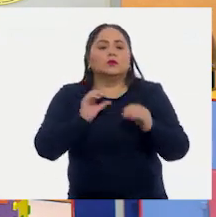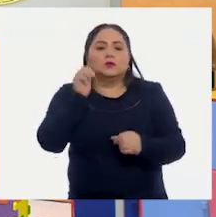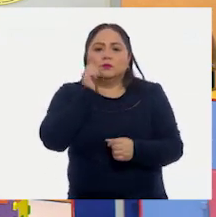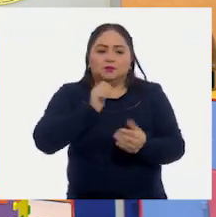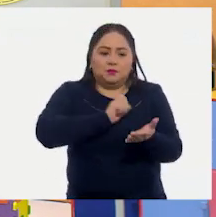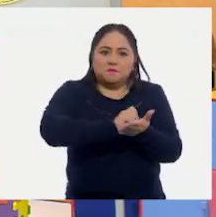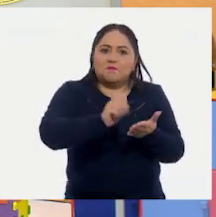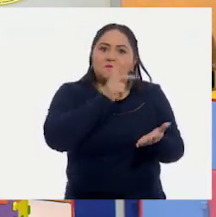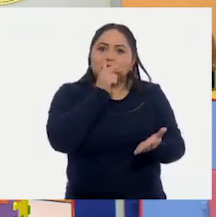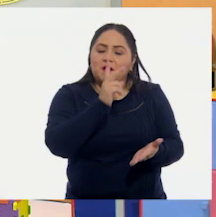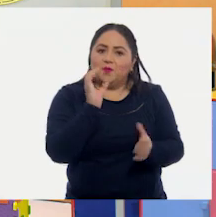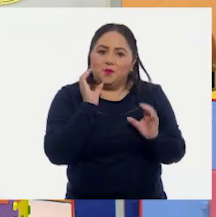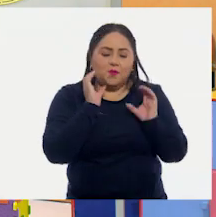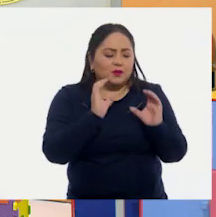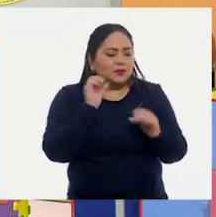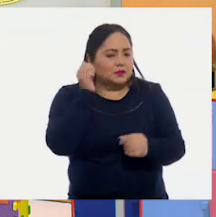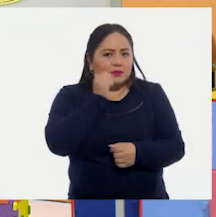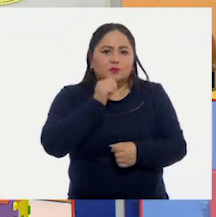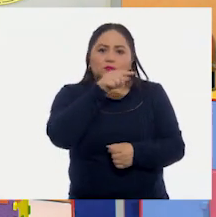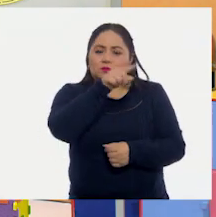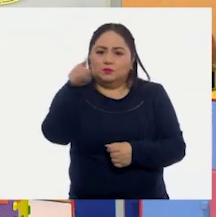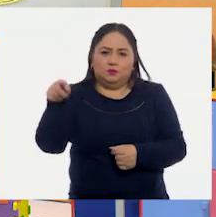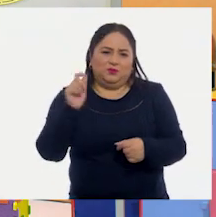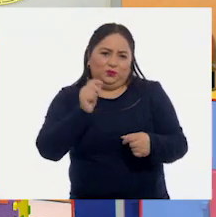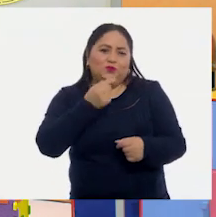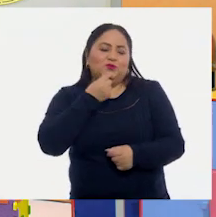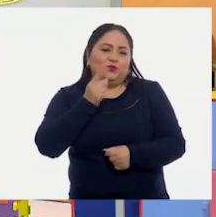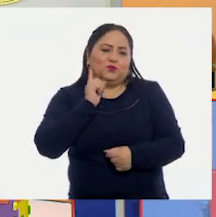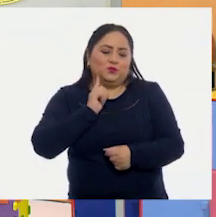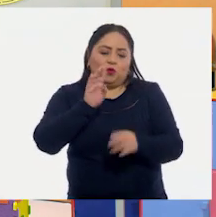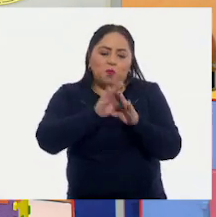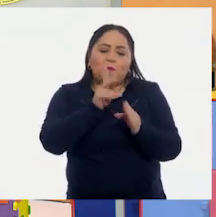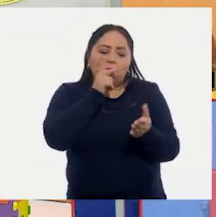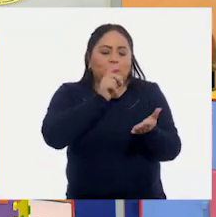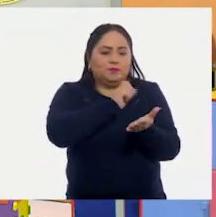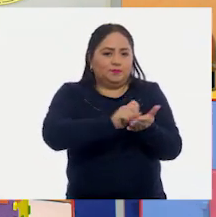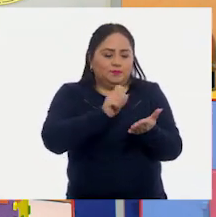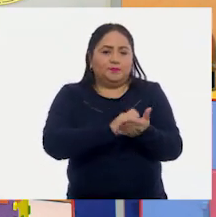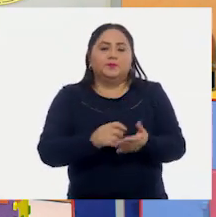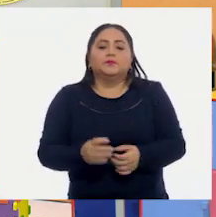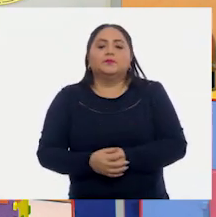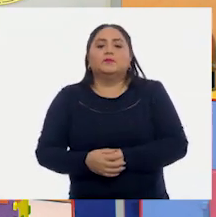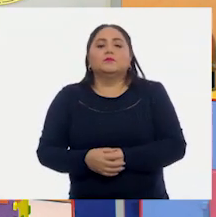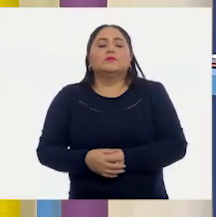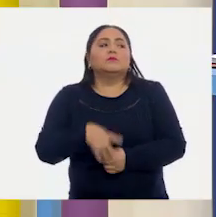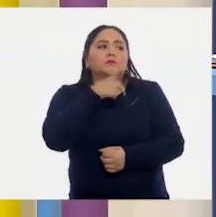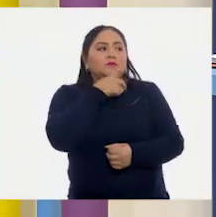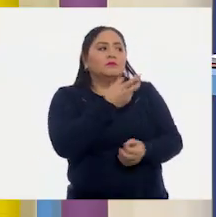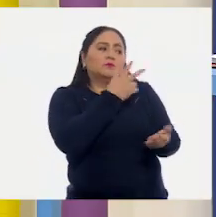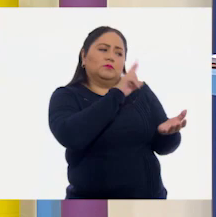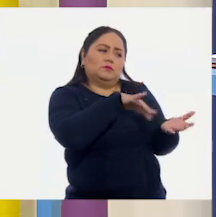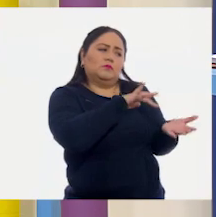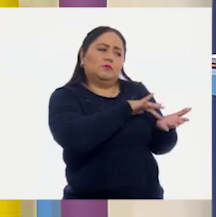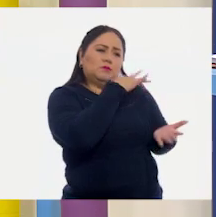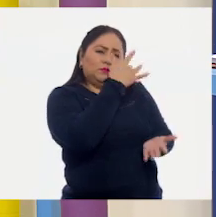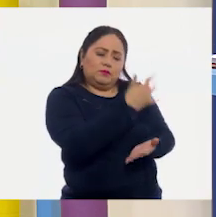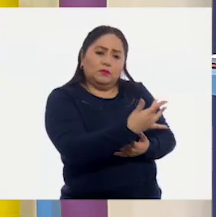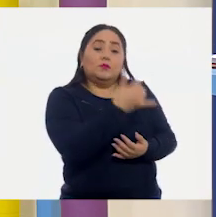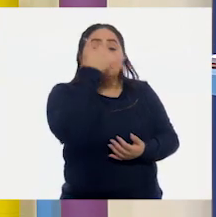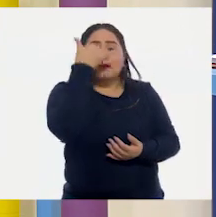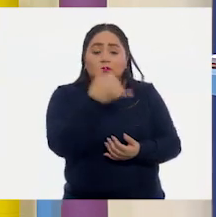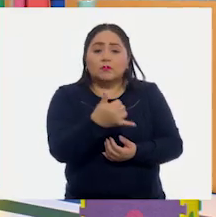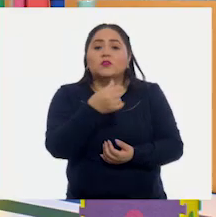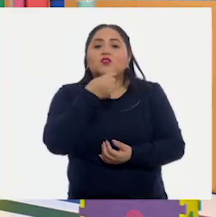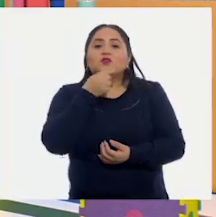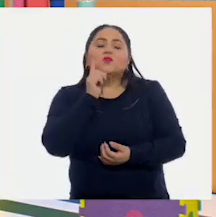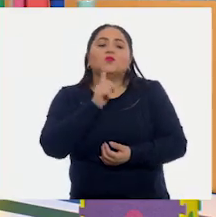ortografía, ¿verdad? Eso lo tenemos que hacer en cada redacción que hagamos, ¿verdad? Bueno, Mariana, te doy las gracias. Y,